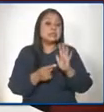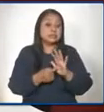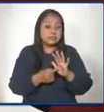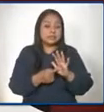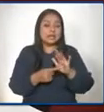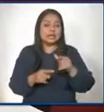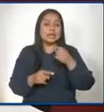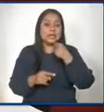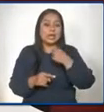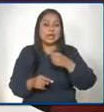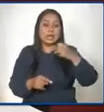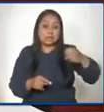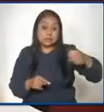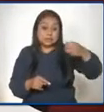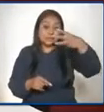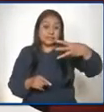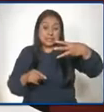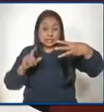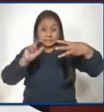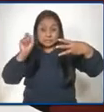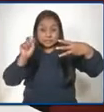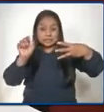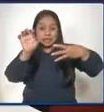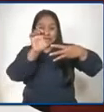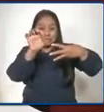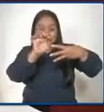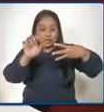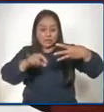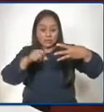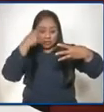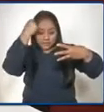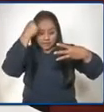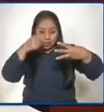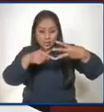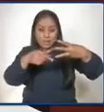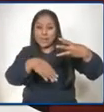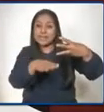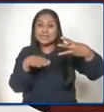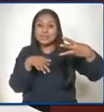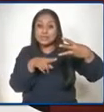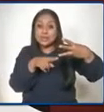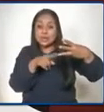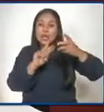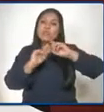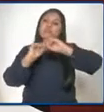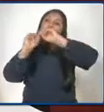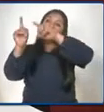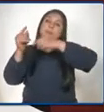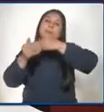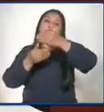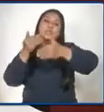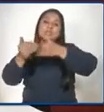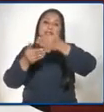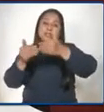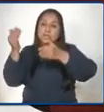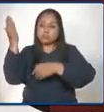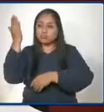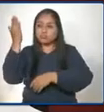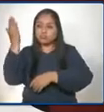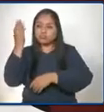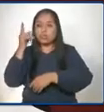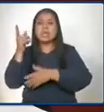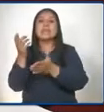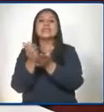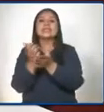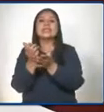primer trimestre ya los maestros van a procesos de capacitación y recepción en los centros educativos. En